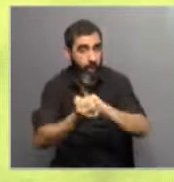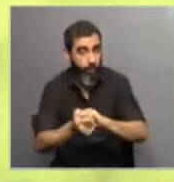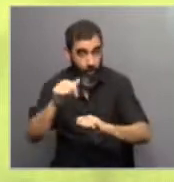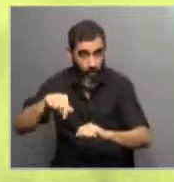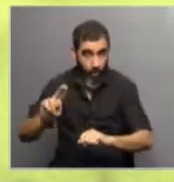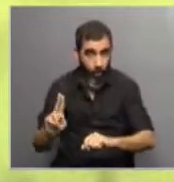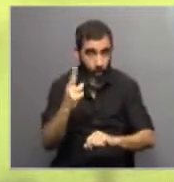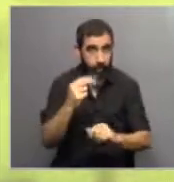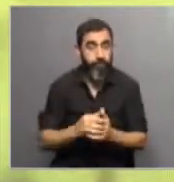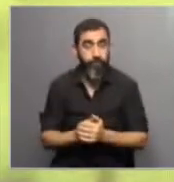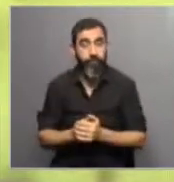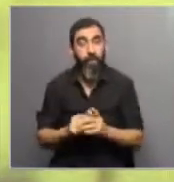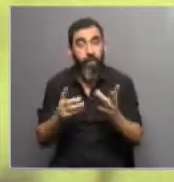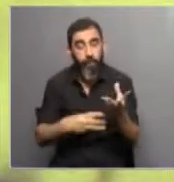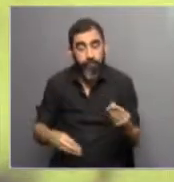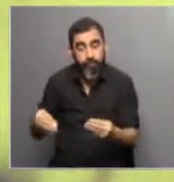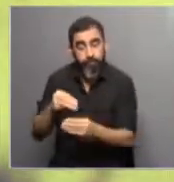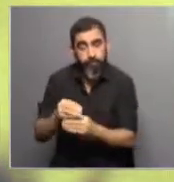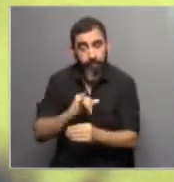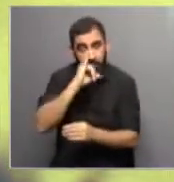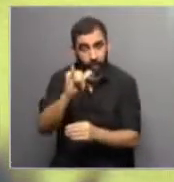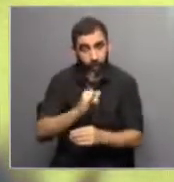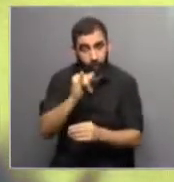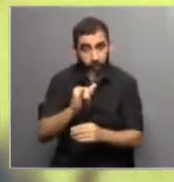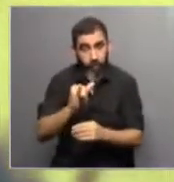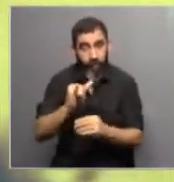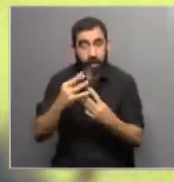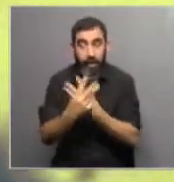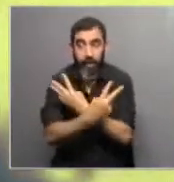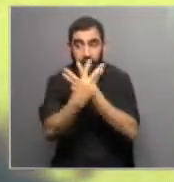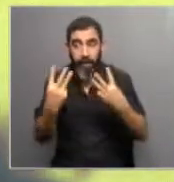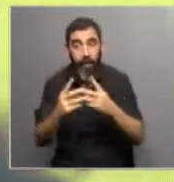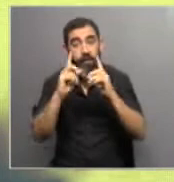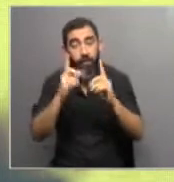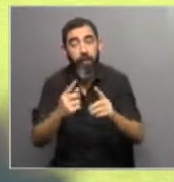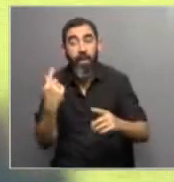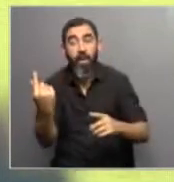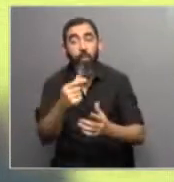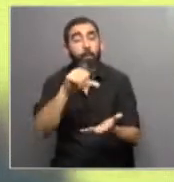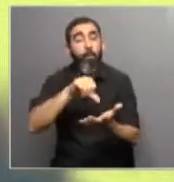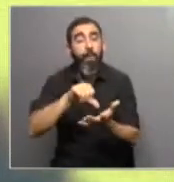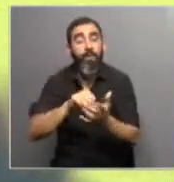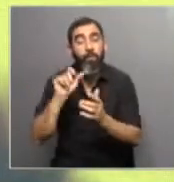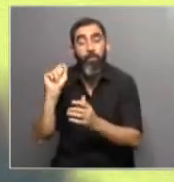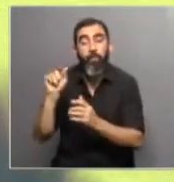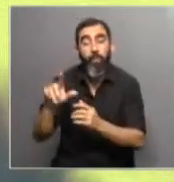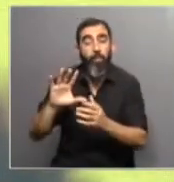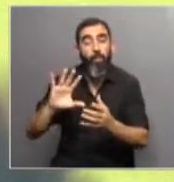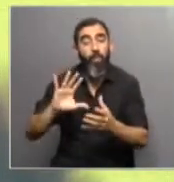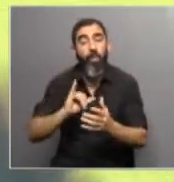Entonces yo creo que tiene que ser complementario el informe del IPDC a escala más general y después cada país tiene que tener sus propios